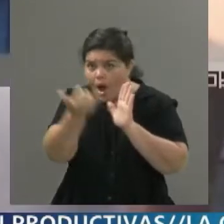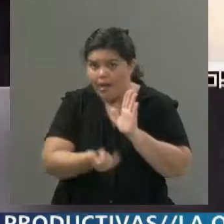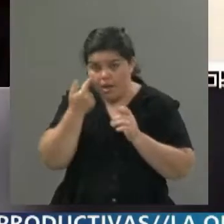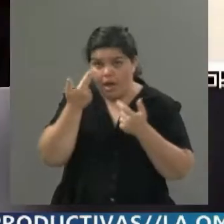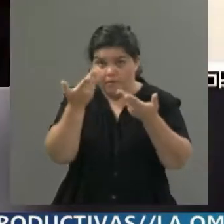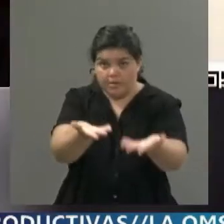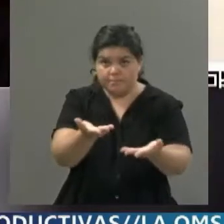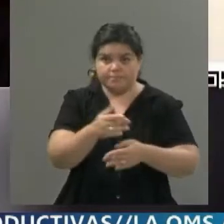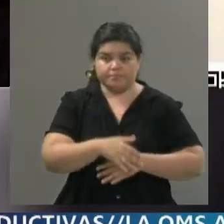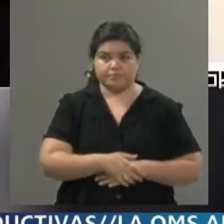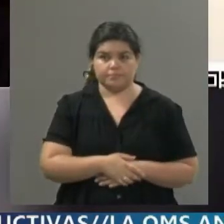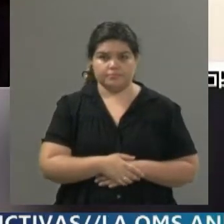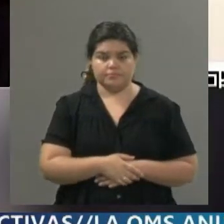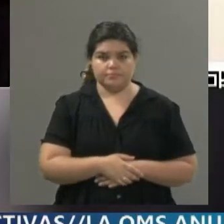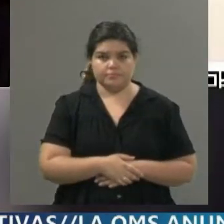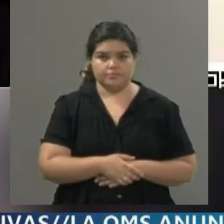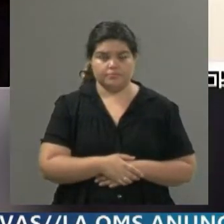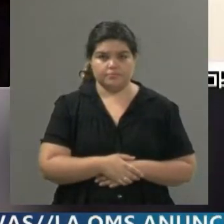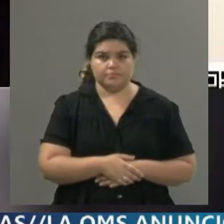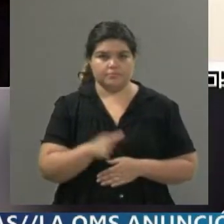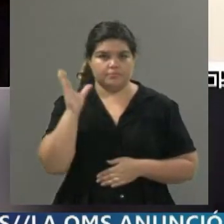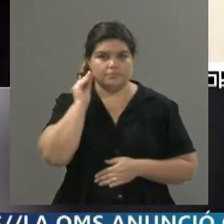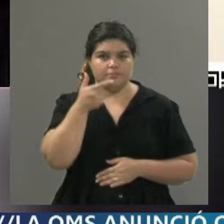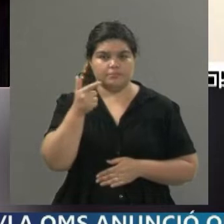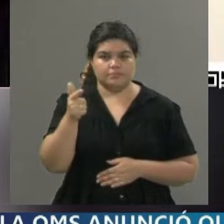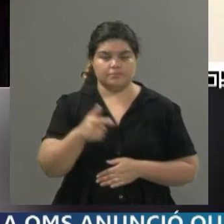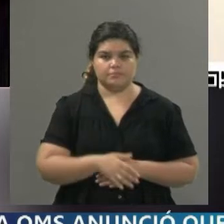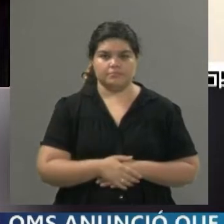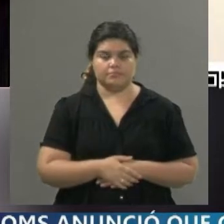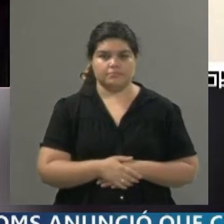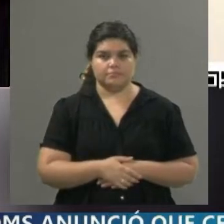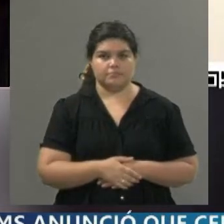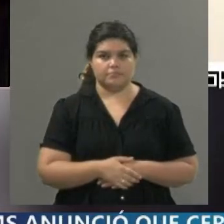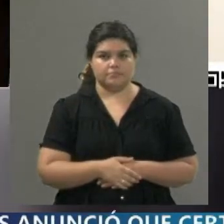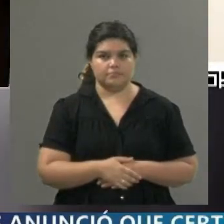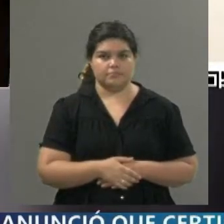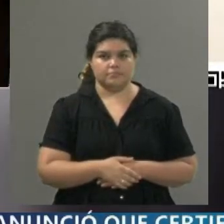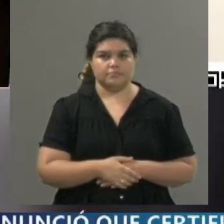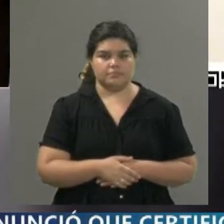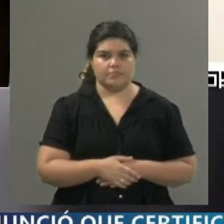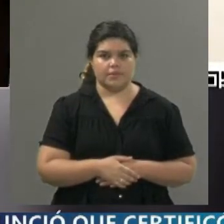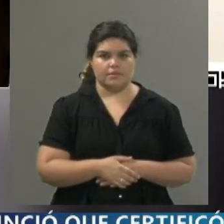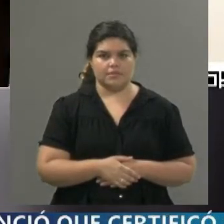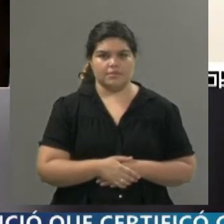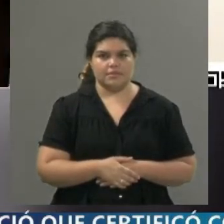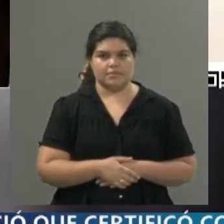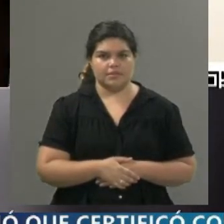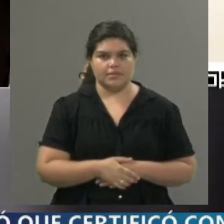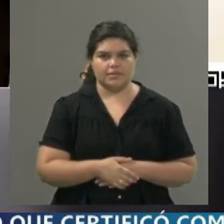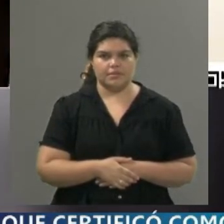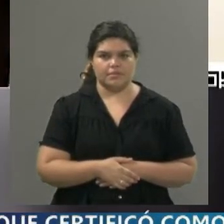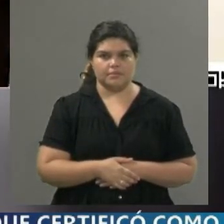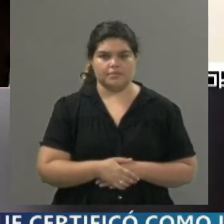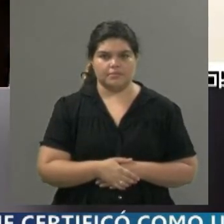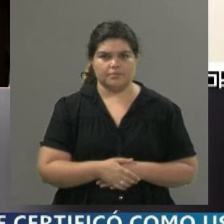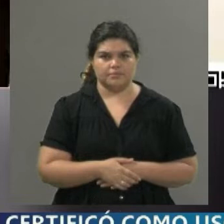Sí, no, demostrando una de dos. O que nunca le echó el Código Penal, por lo menos no desde 2004, cuando se